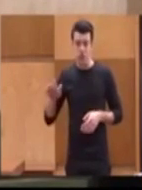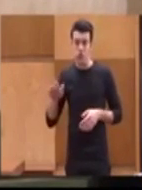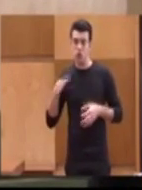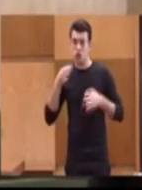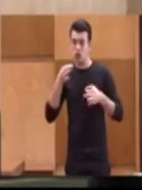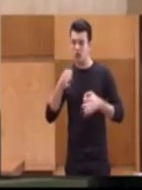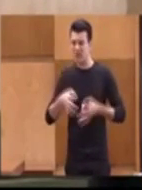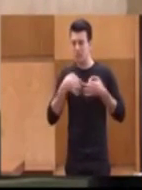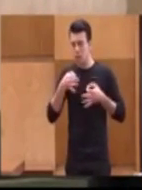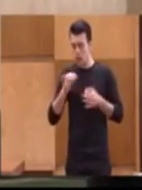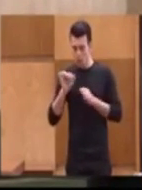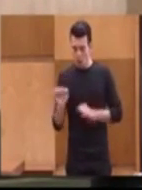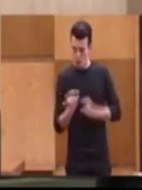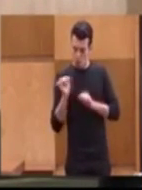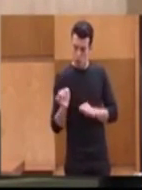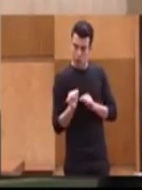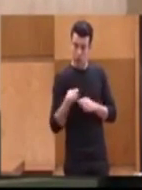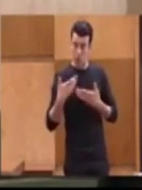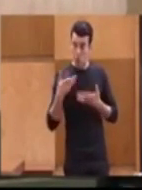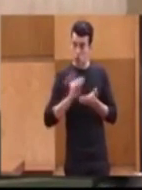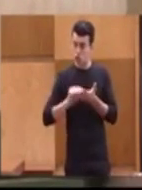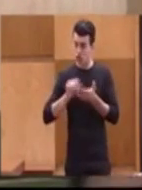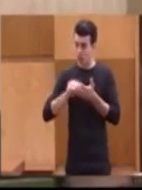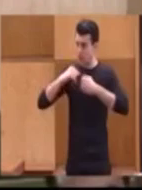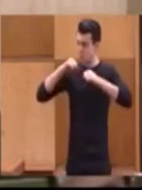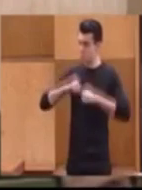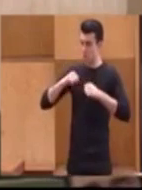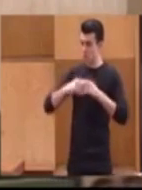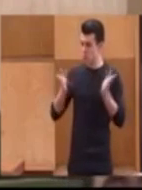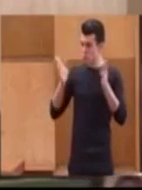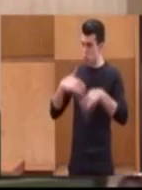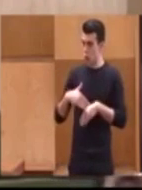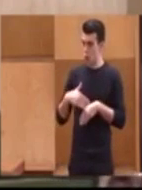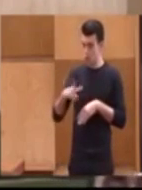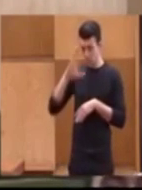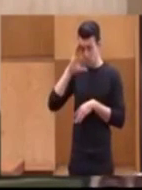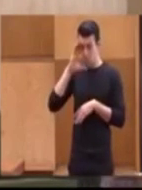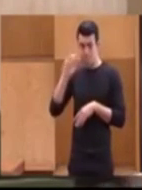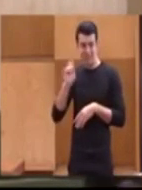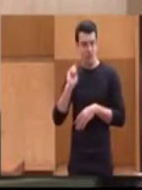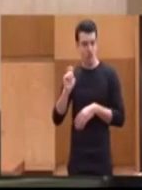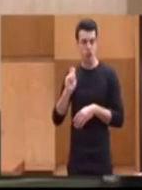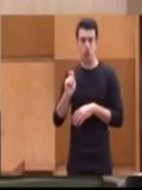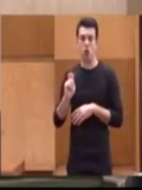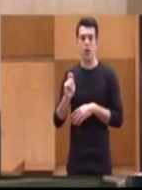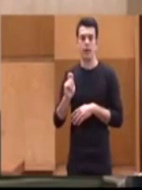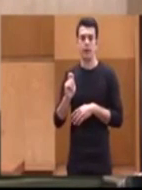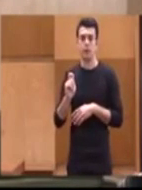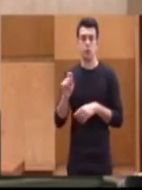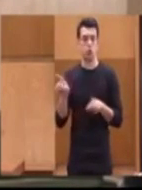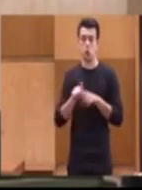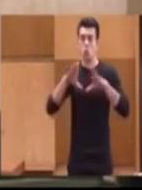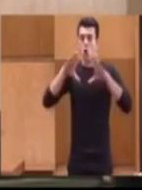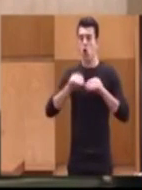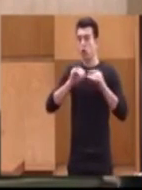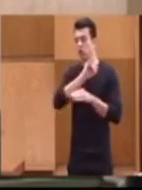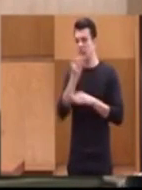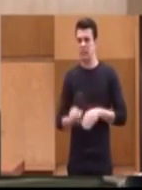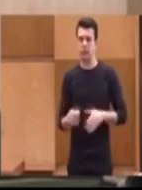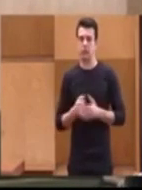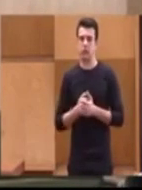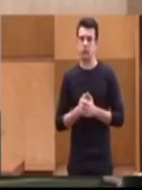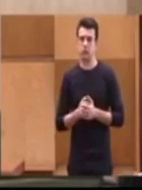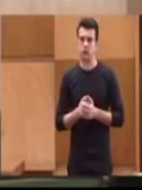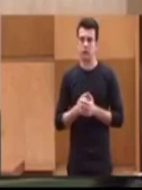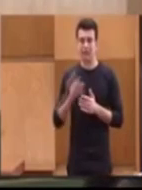sus familias que les protegen. Pero muchos mayores no tienen ni eso. Y aún así, las pensiones han sido el colchón de la crisis. Creemos que todas